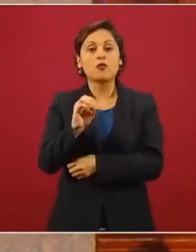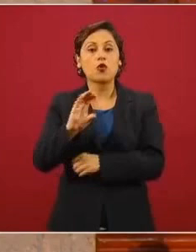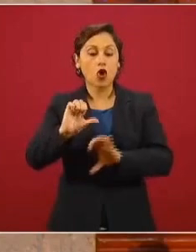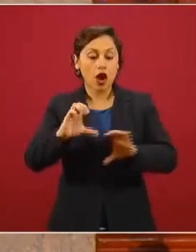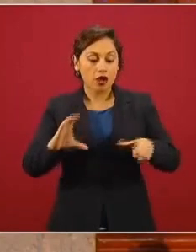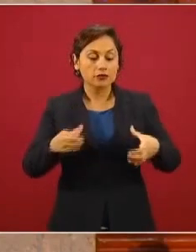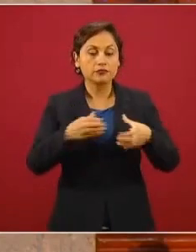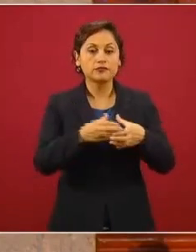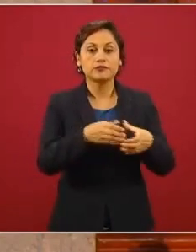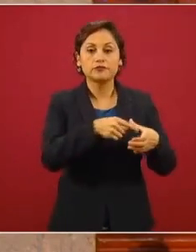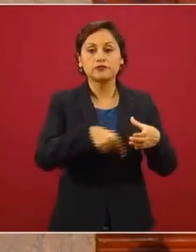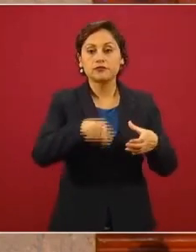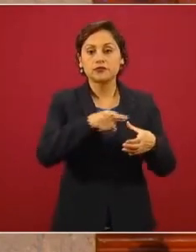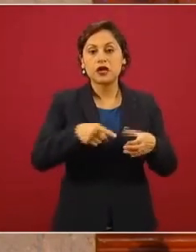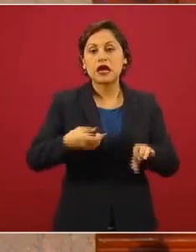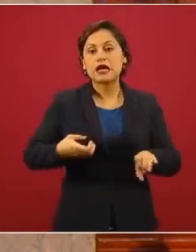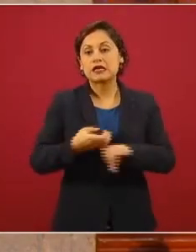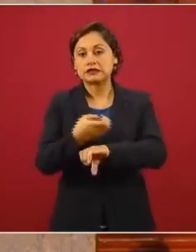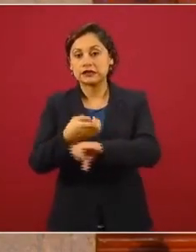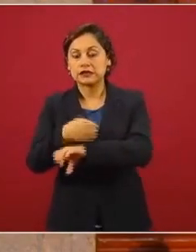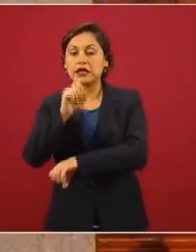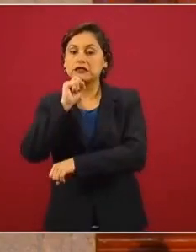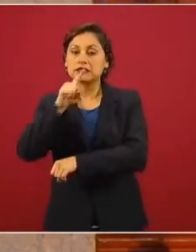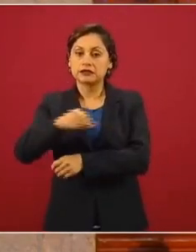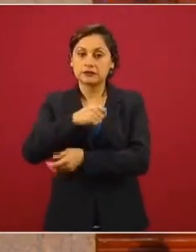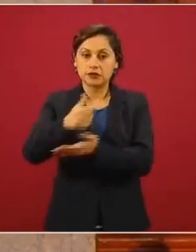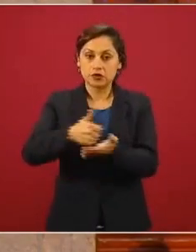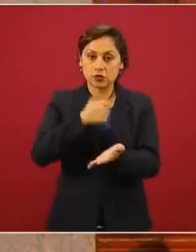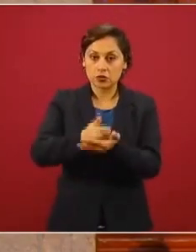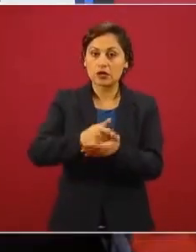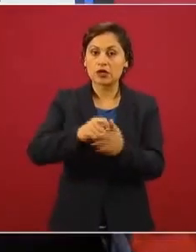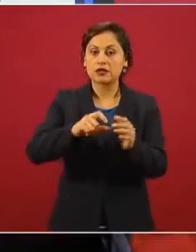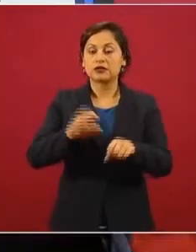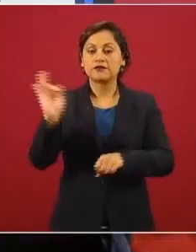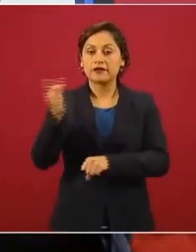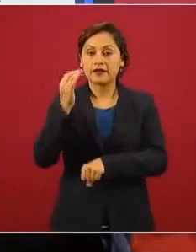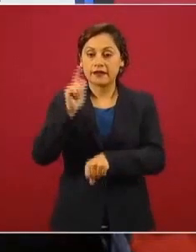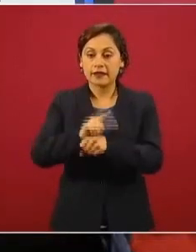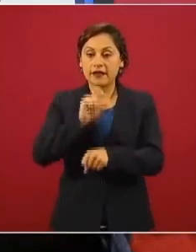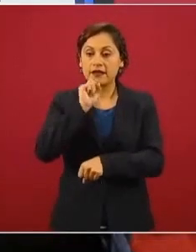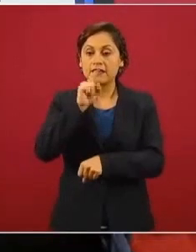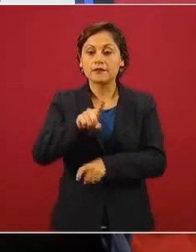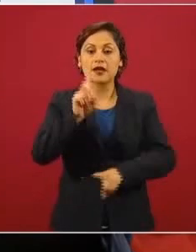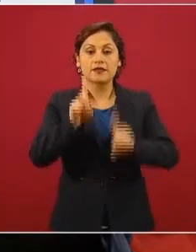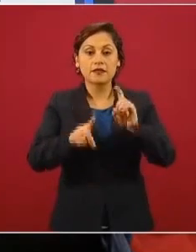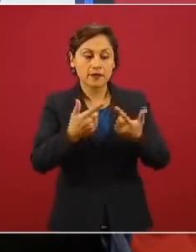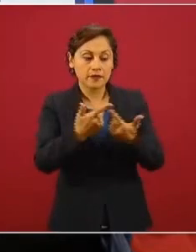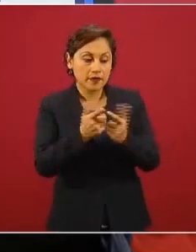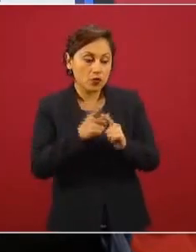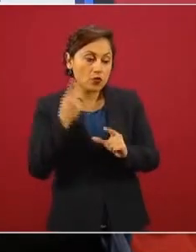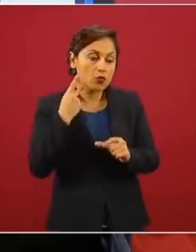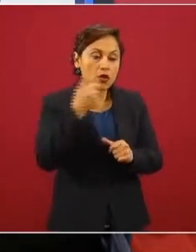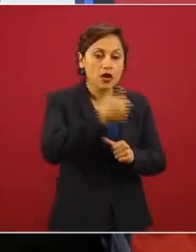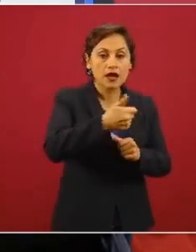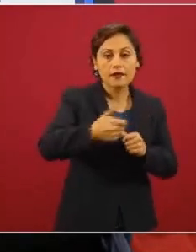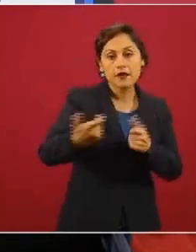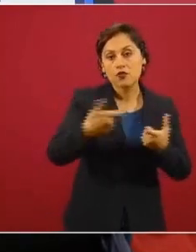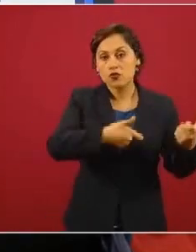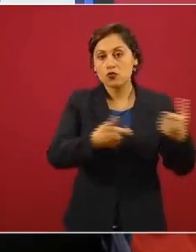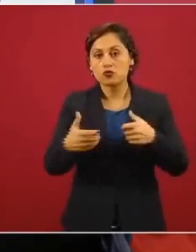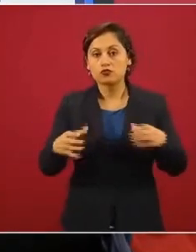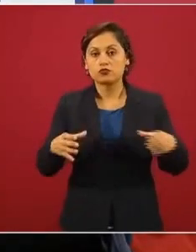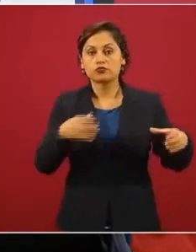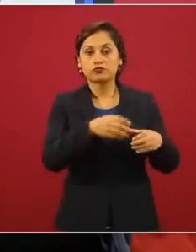electorales federales como en los locales, de acuerdo a las posibilidades reales y al peso específico de cada partido. Encargar a las cámaras